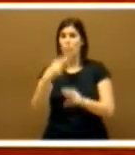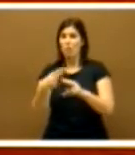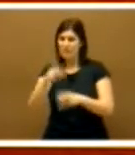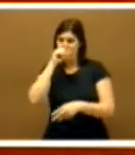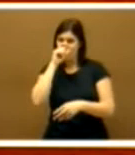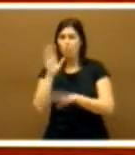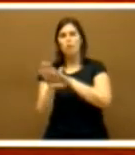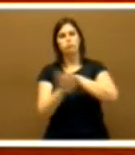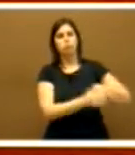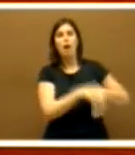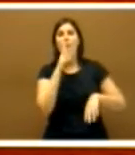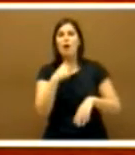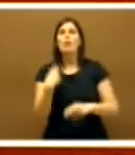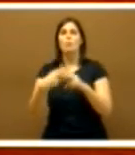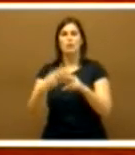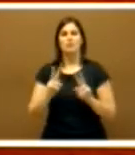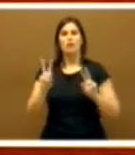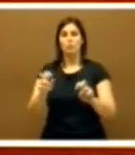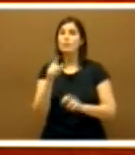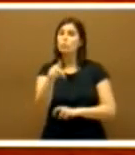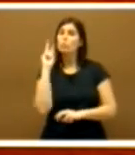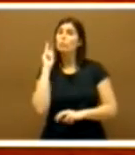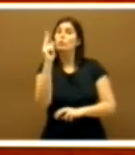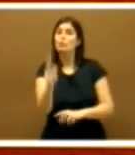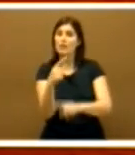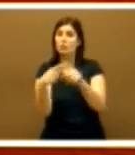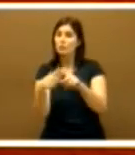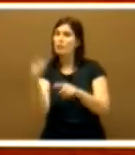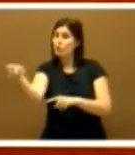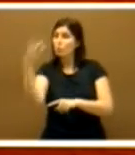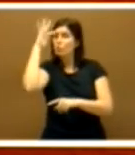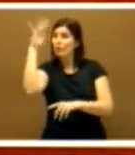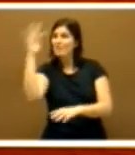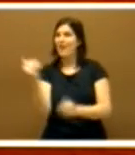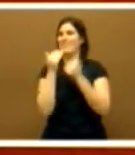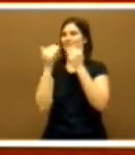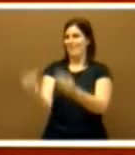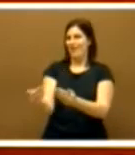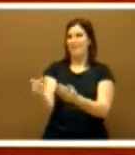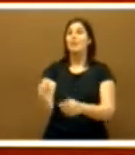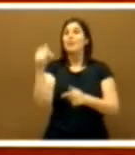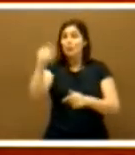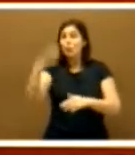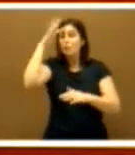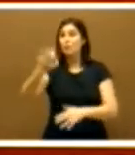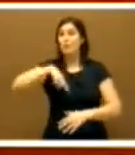En dos años y medio nos has hecho soñar y hoy nuestros sueños se pueden hacer realidad. Muchas gracias.